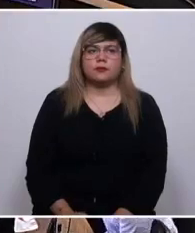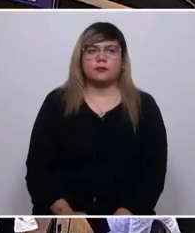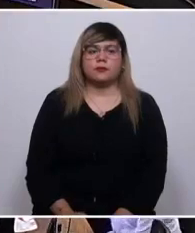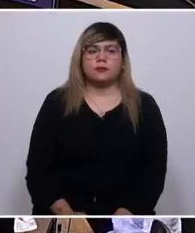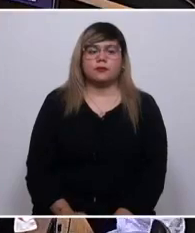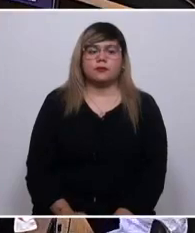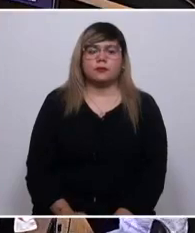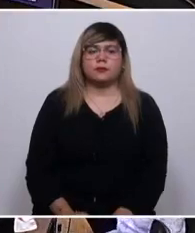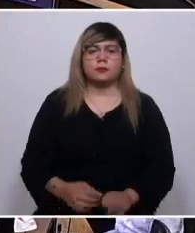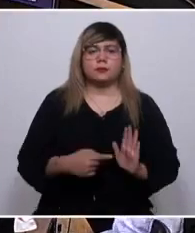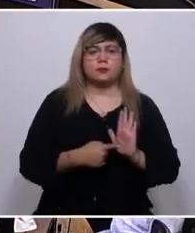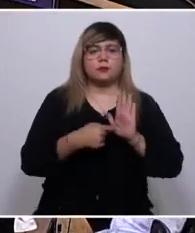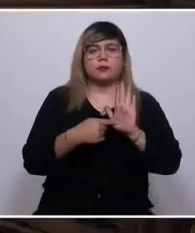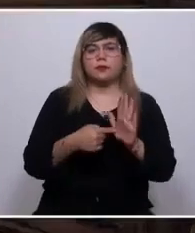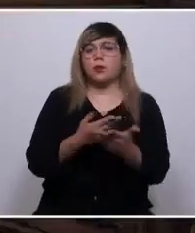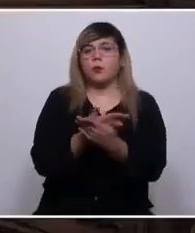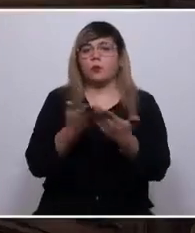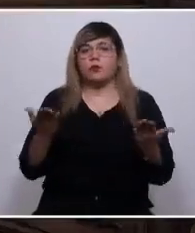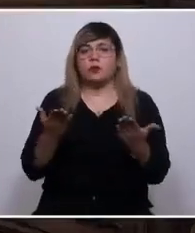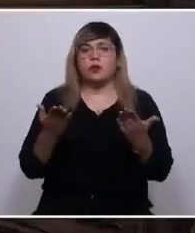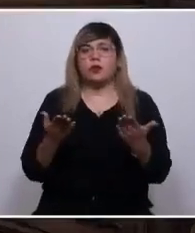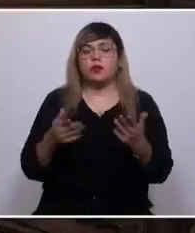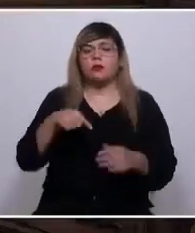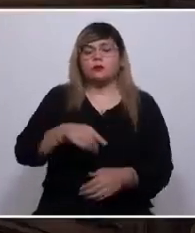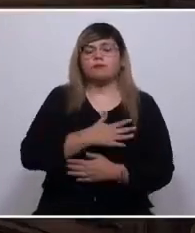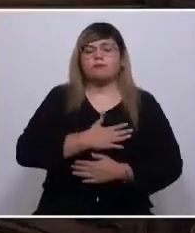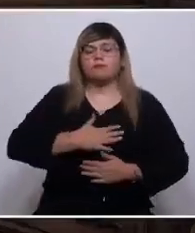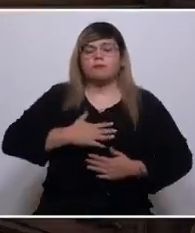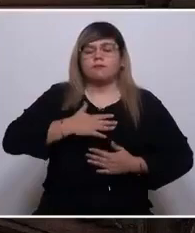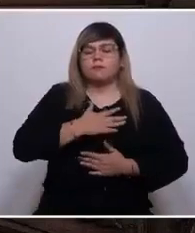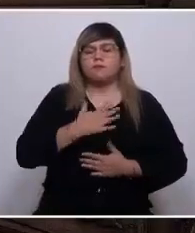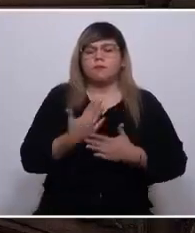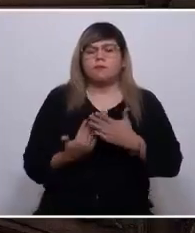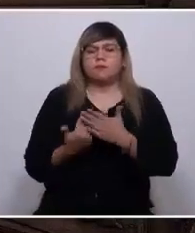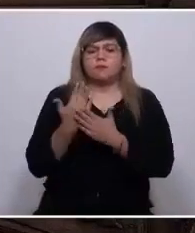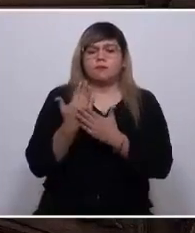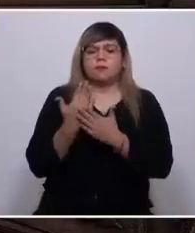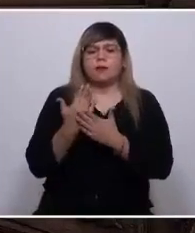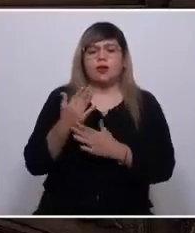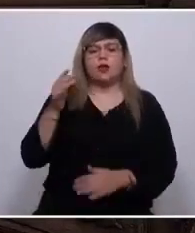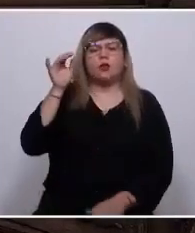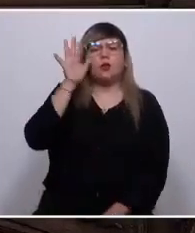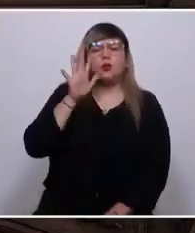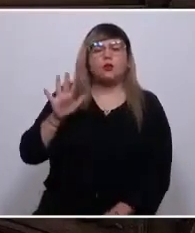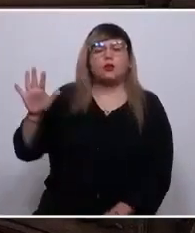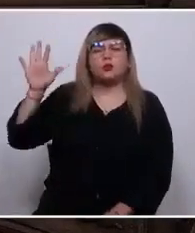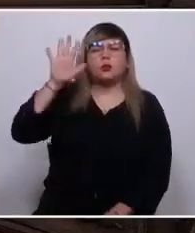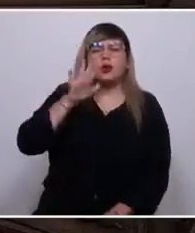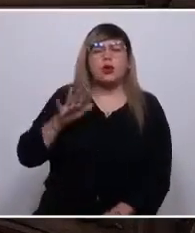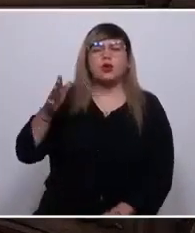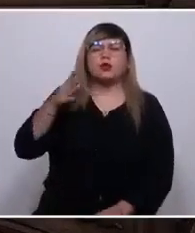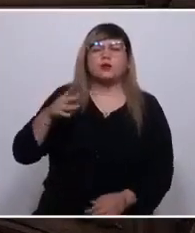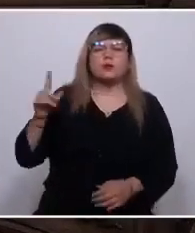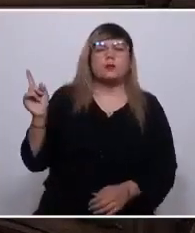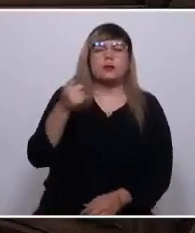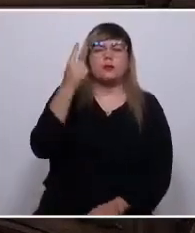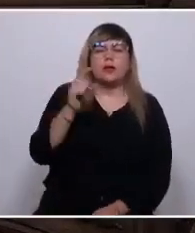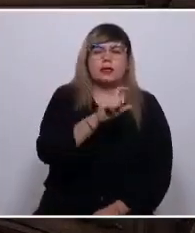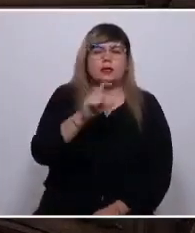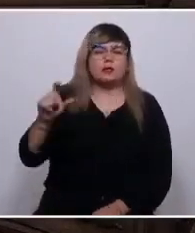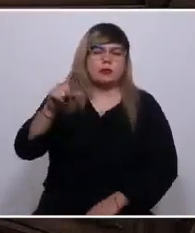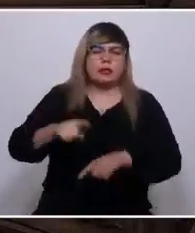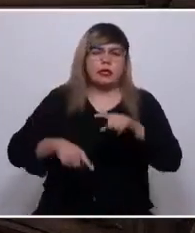Me presento ante ustedes, en esta emocionante mañana, con este báculo de los sueños nacidos de nuestra primera semana territorial,